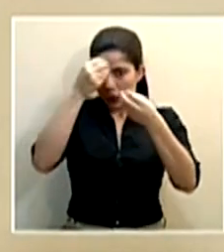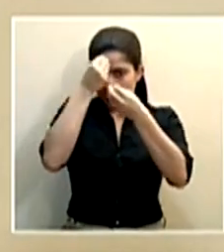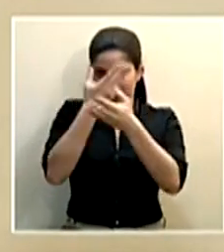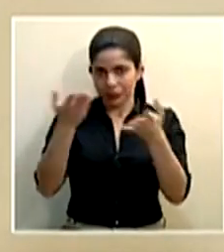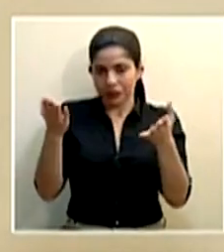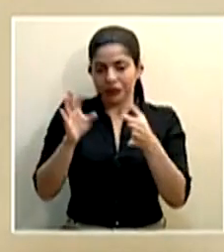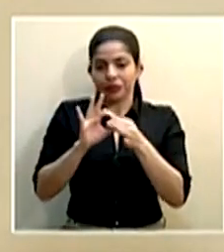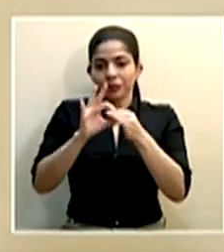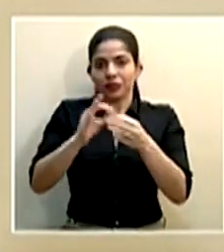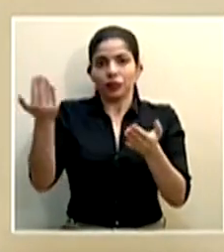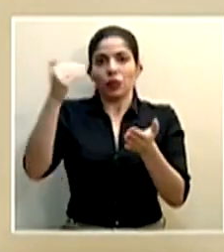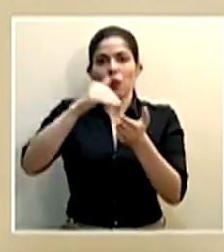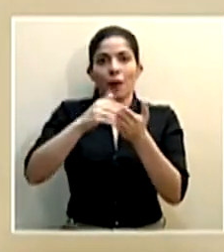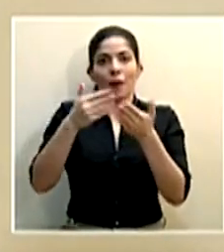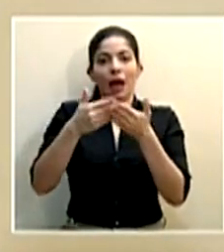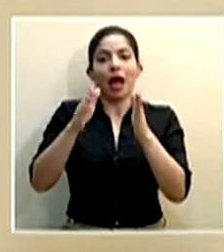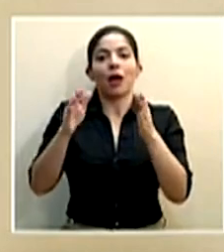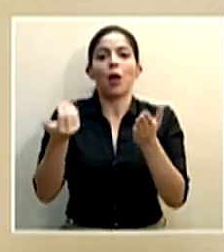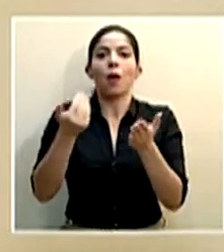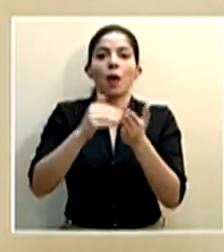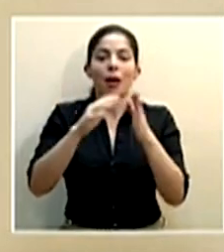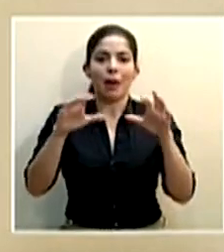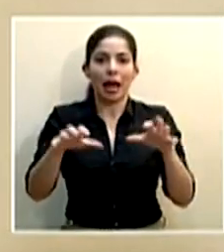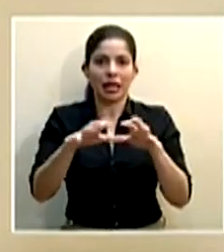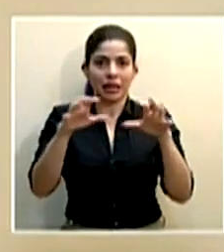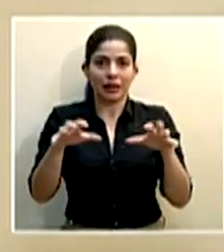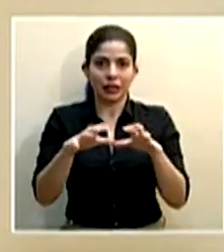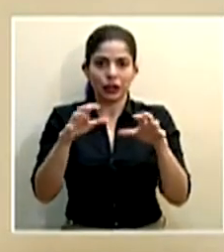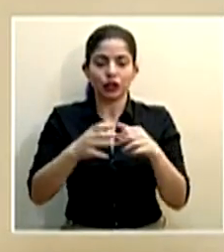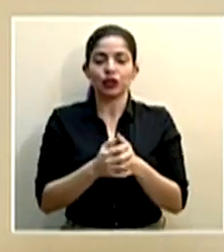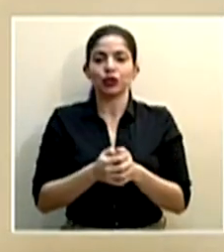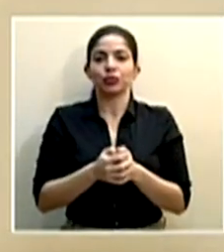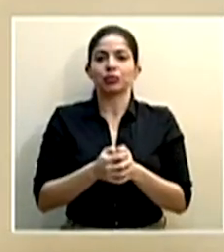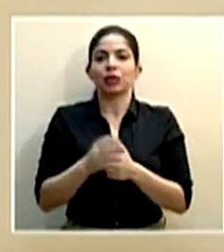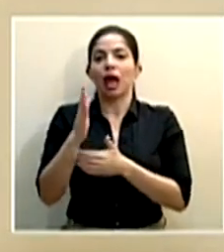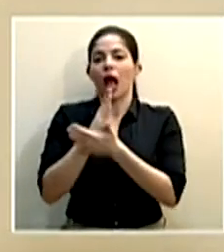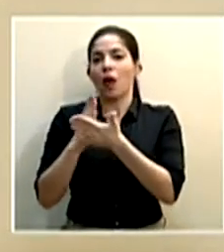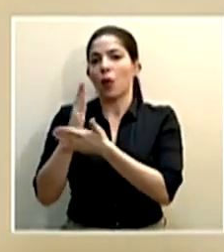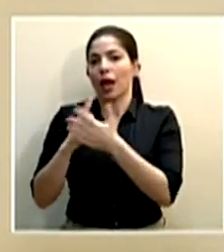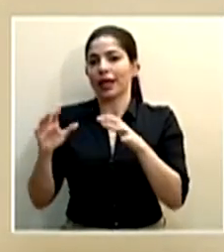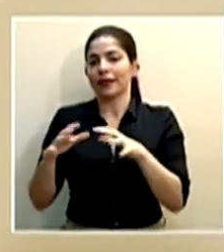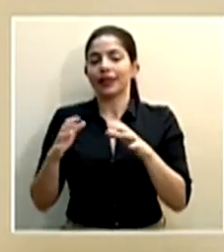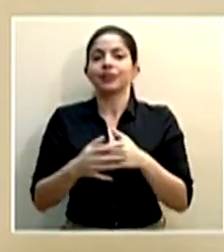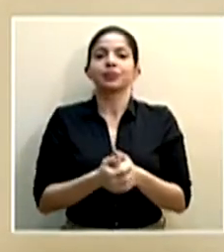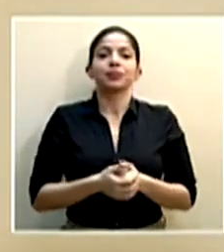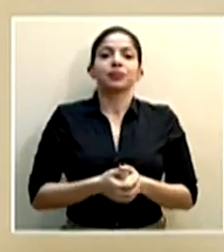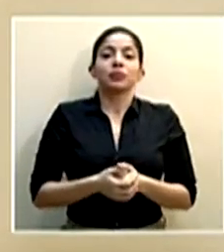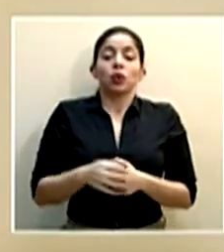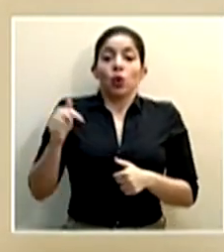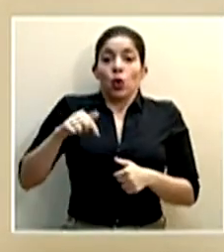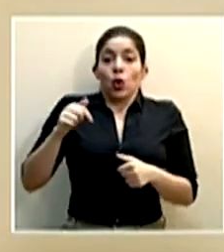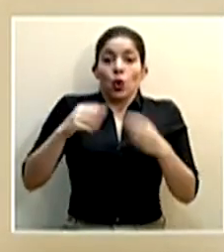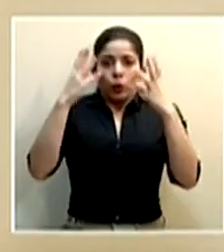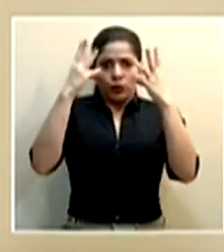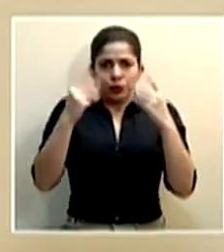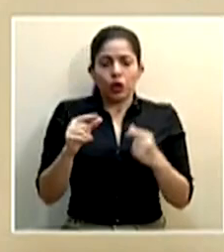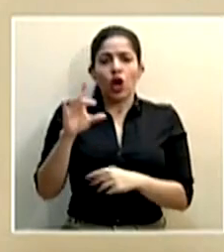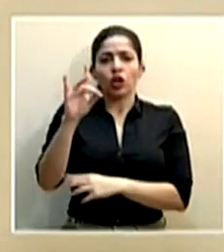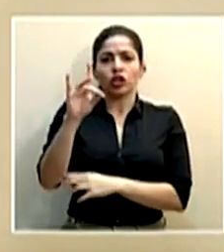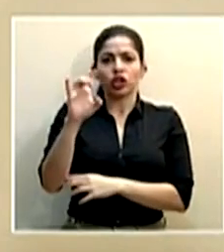respecto a la reapertura o reactivación de algunas actividades. Al día de hoy tenemos